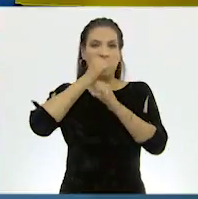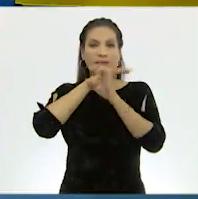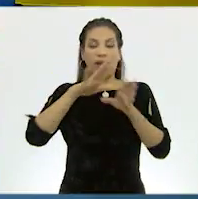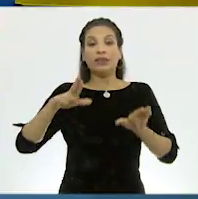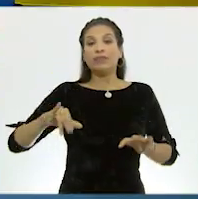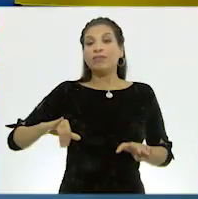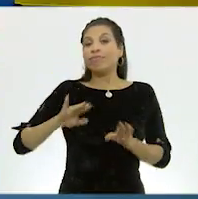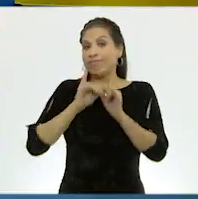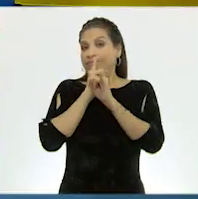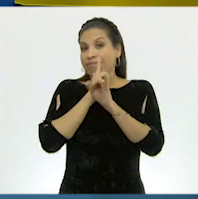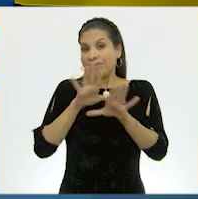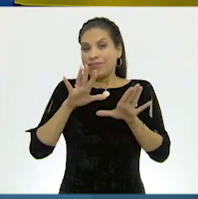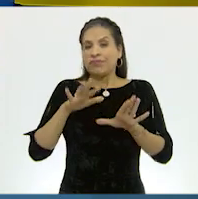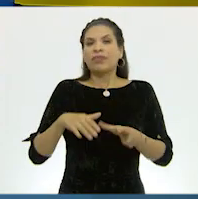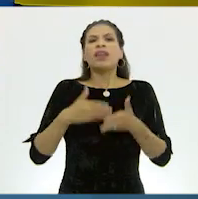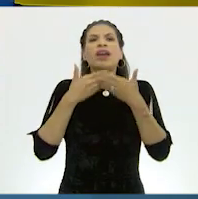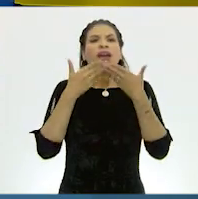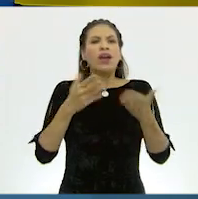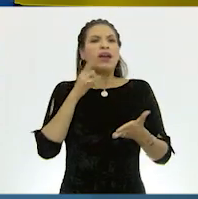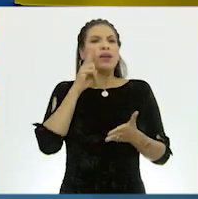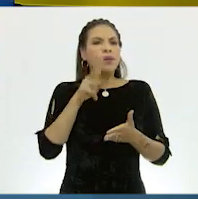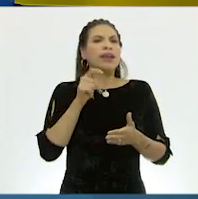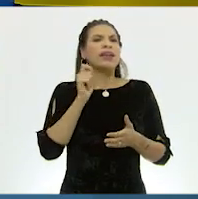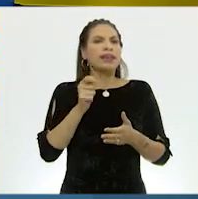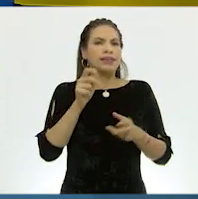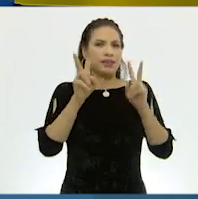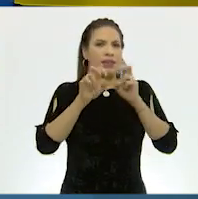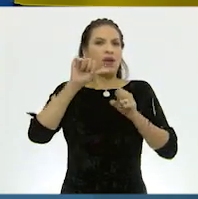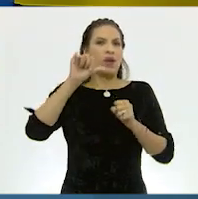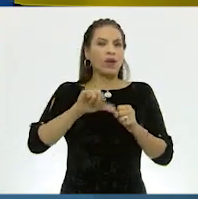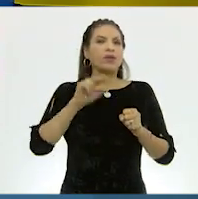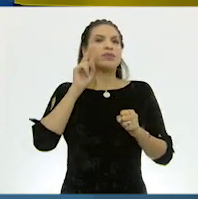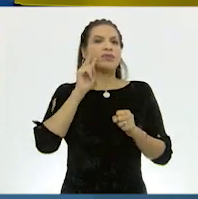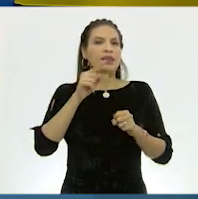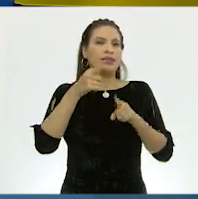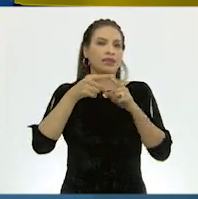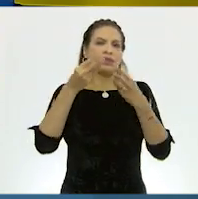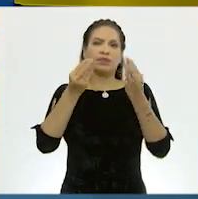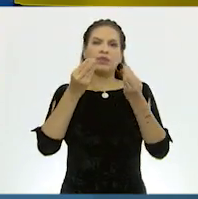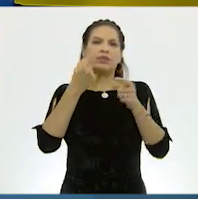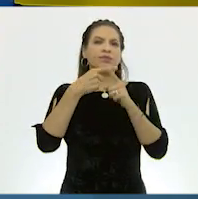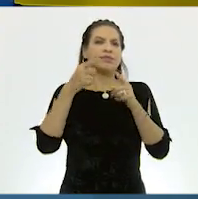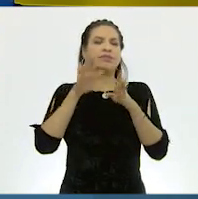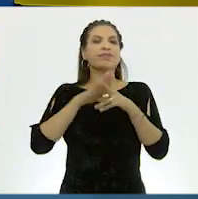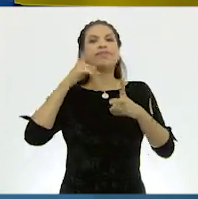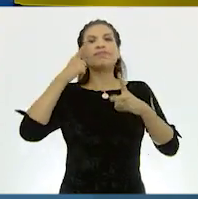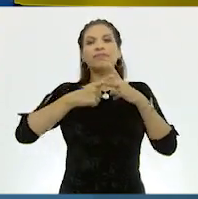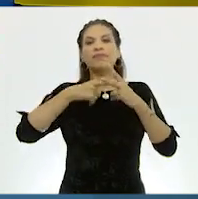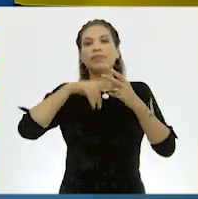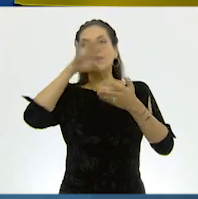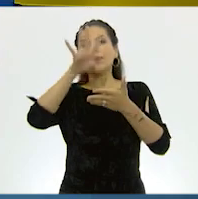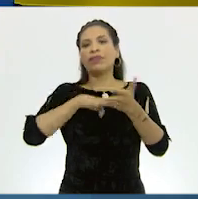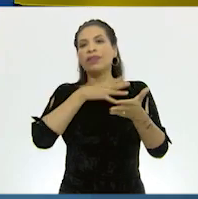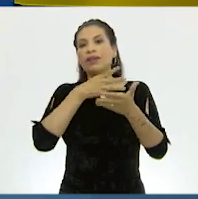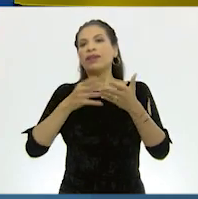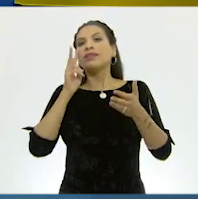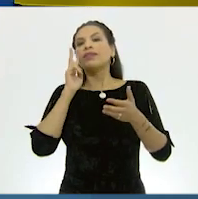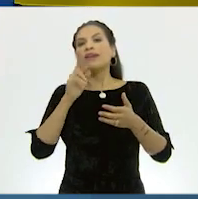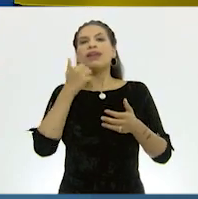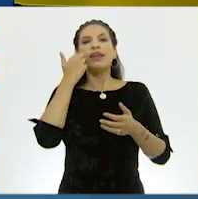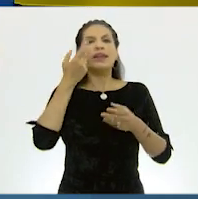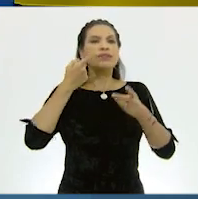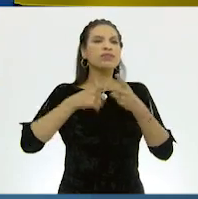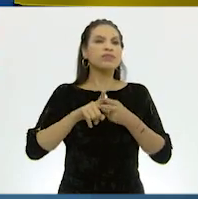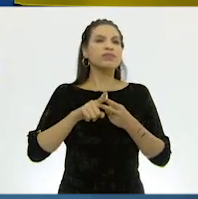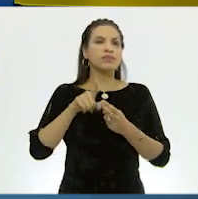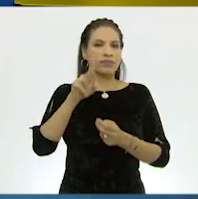interesantes, pues pasemos a nuestro tema. Hoy estaremos revisando muchas cifras y tablas. Para iniciar, quiero